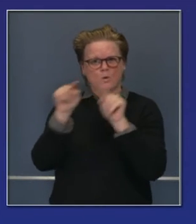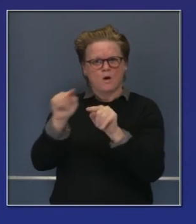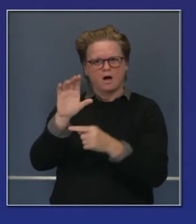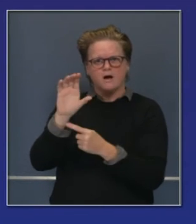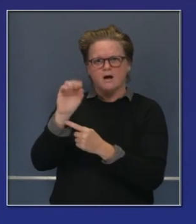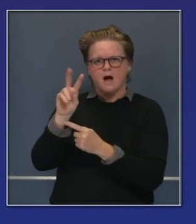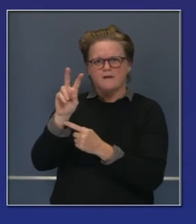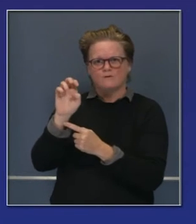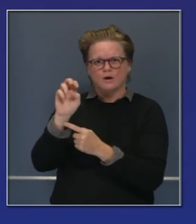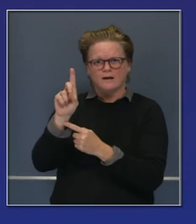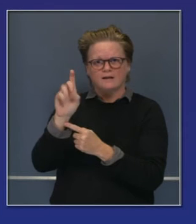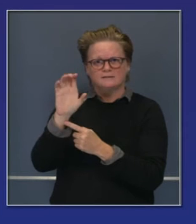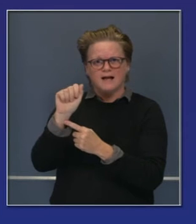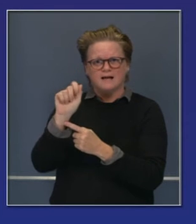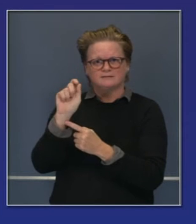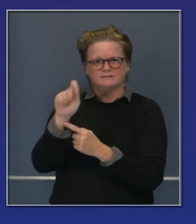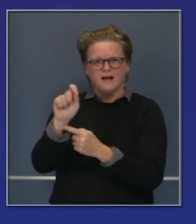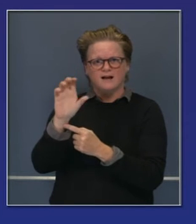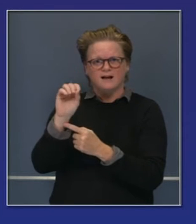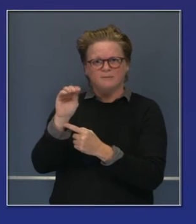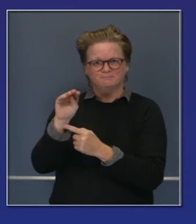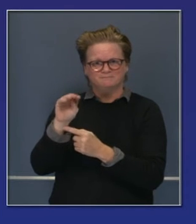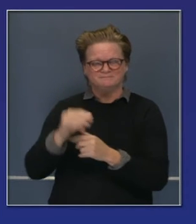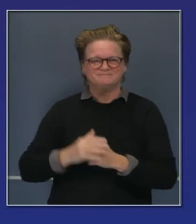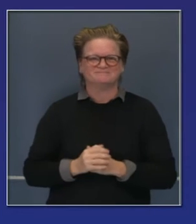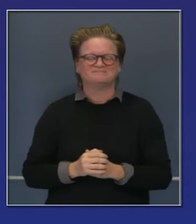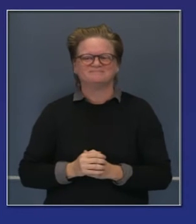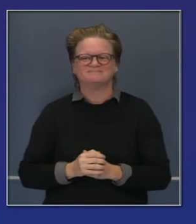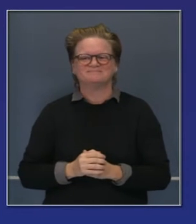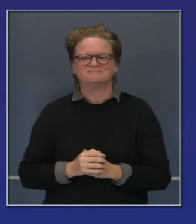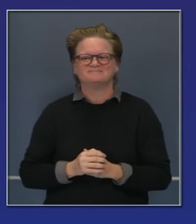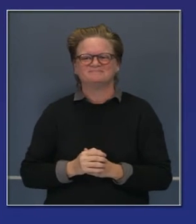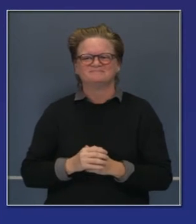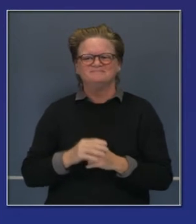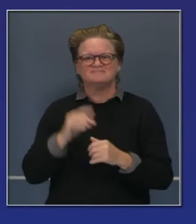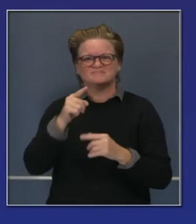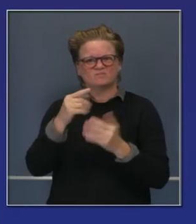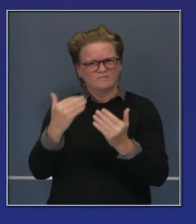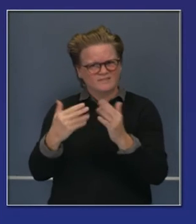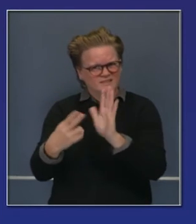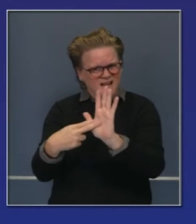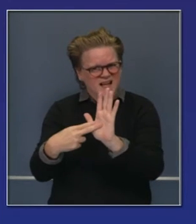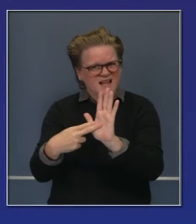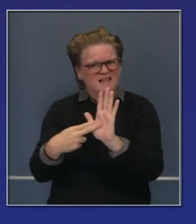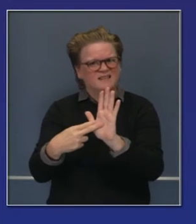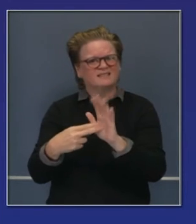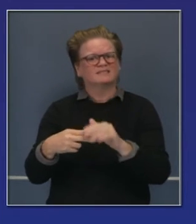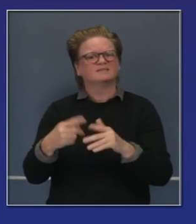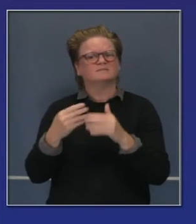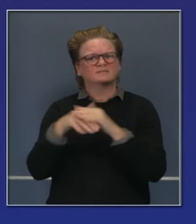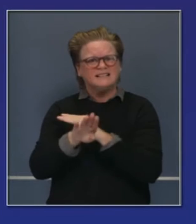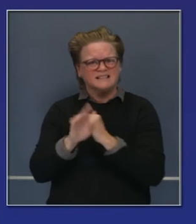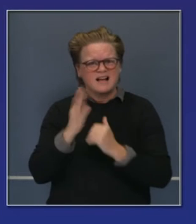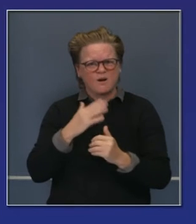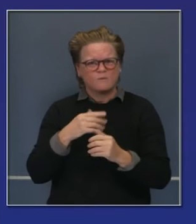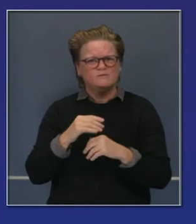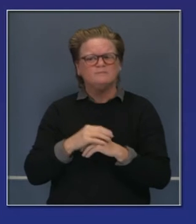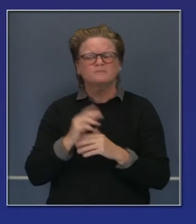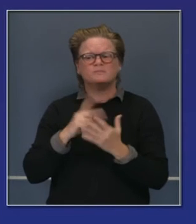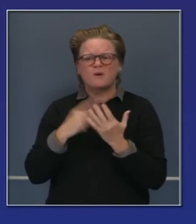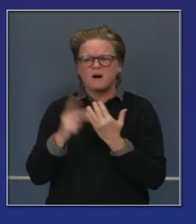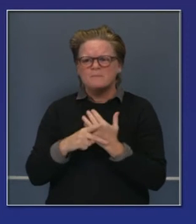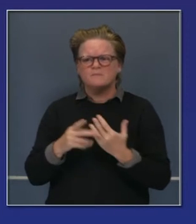.com. Como pueden ver en pantalla para inscribirse para nuestro programa de cobertura médica. Tal vez tengan